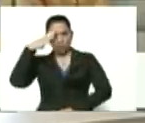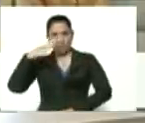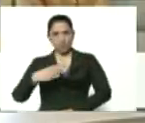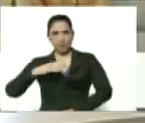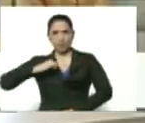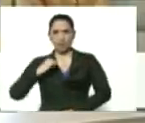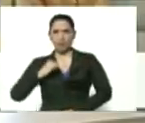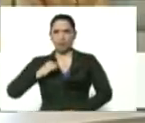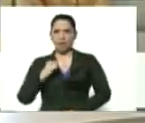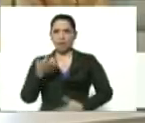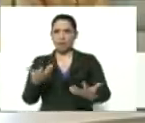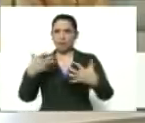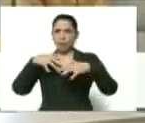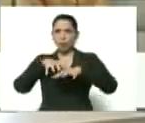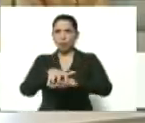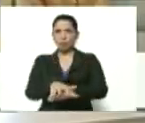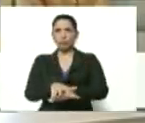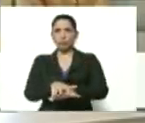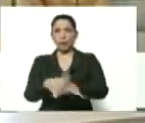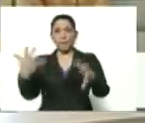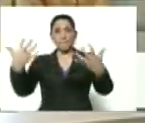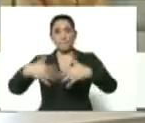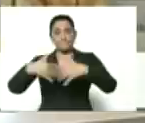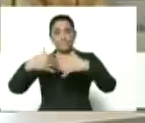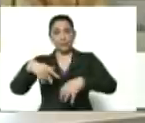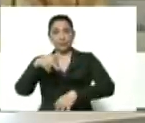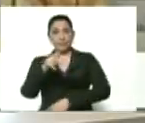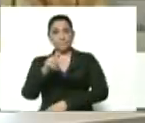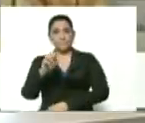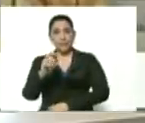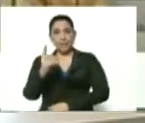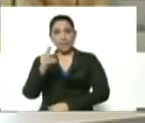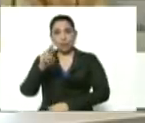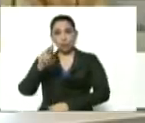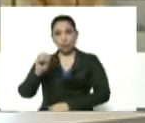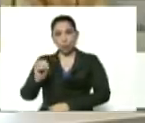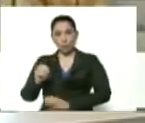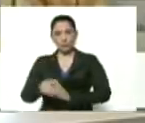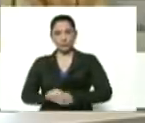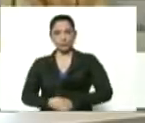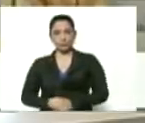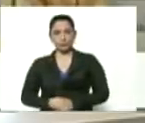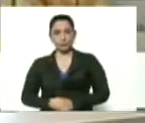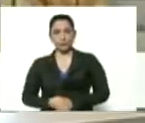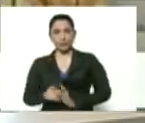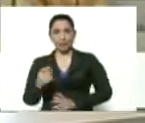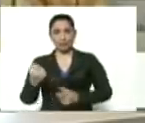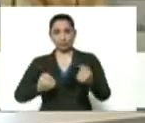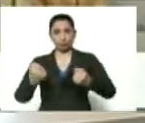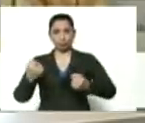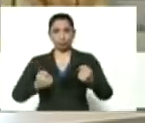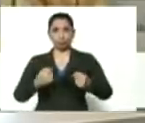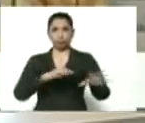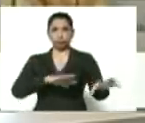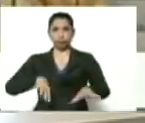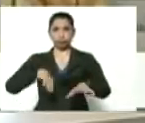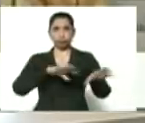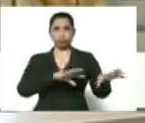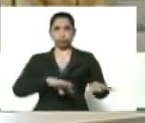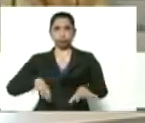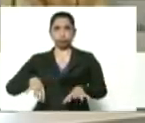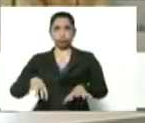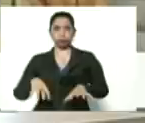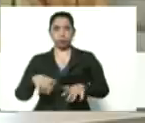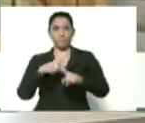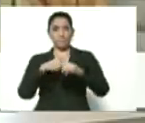la articulación de la empresa Pedro Camejo, de esos tractores, la mitad va para la